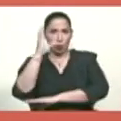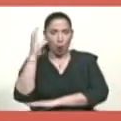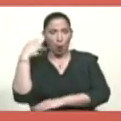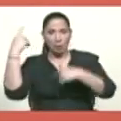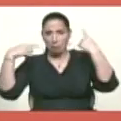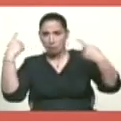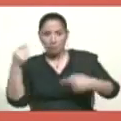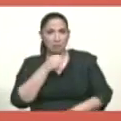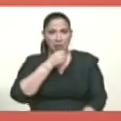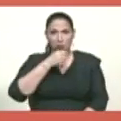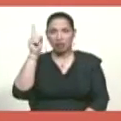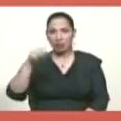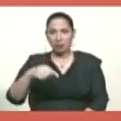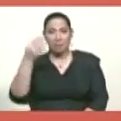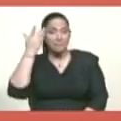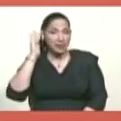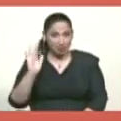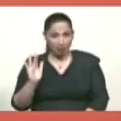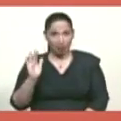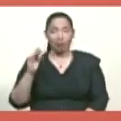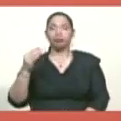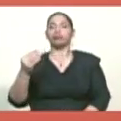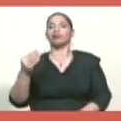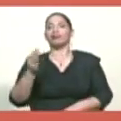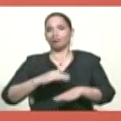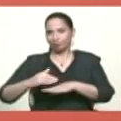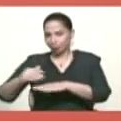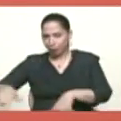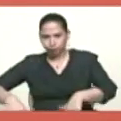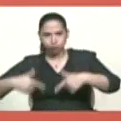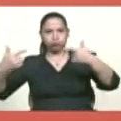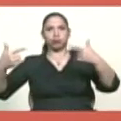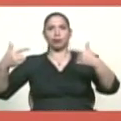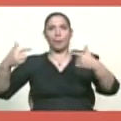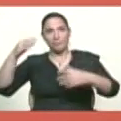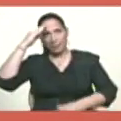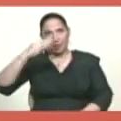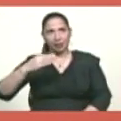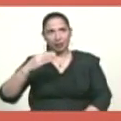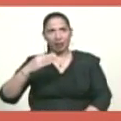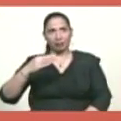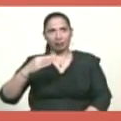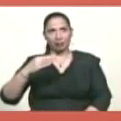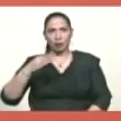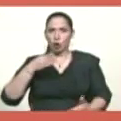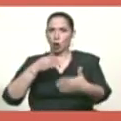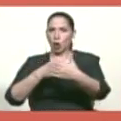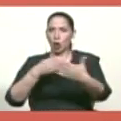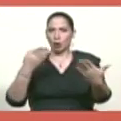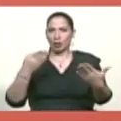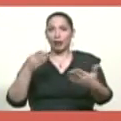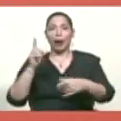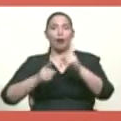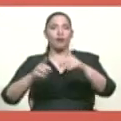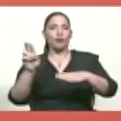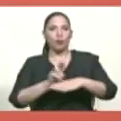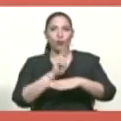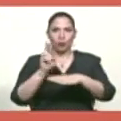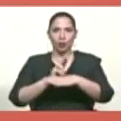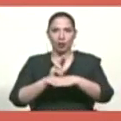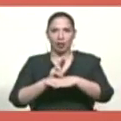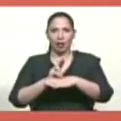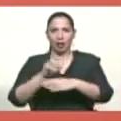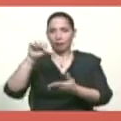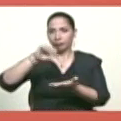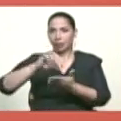loco porque creían que en efecto iba a haber un alzamiento militar de unas unidades en la ciudad de